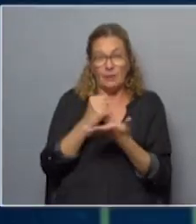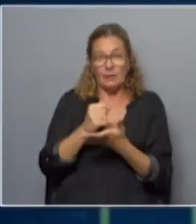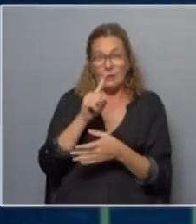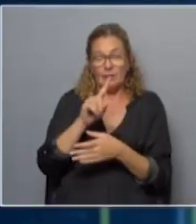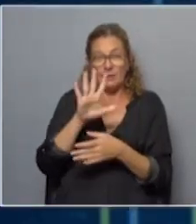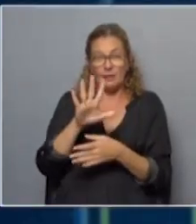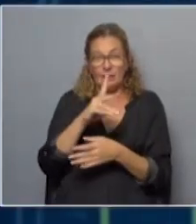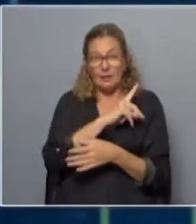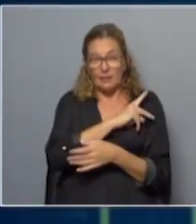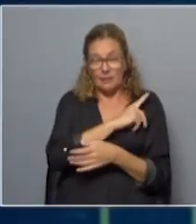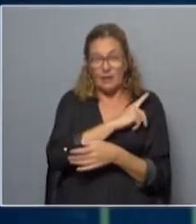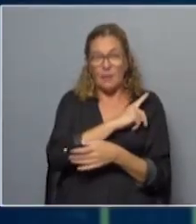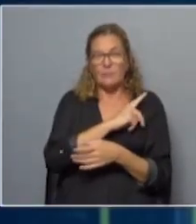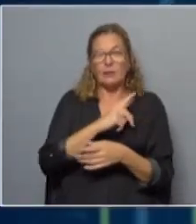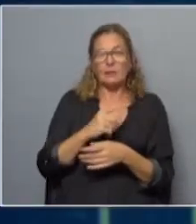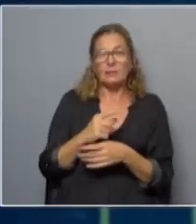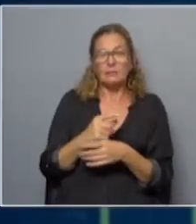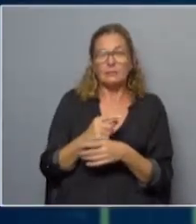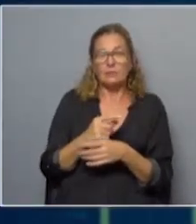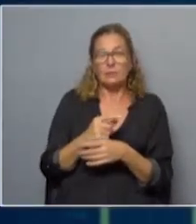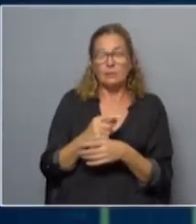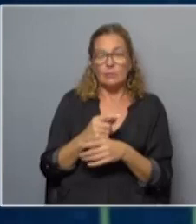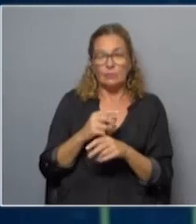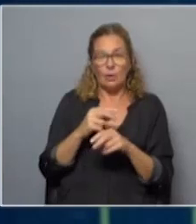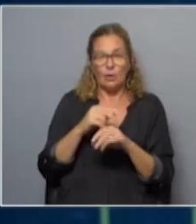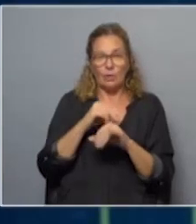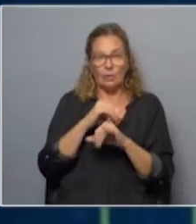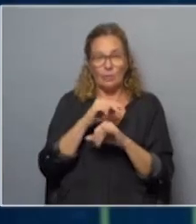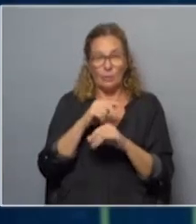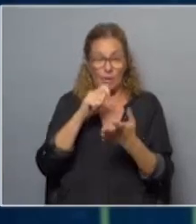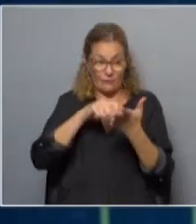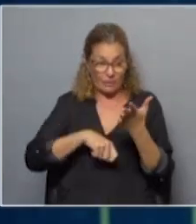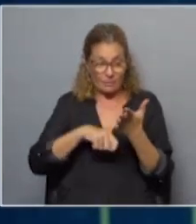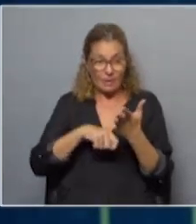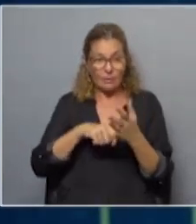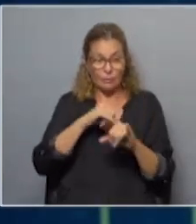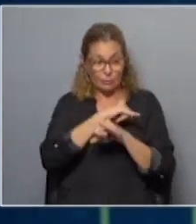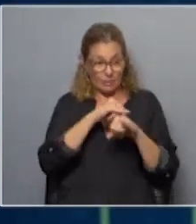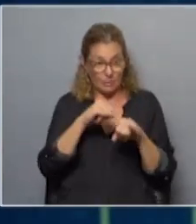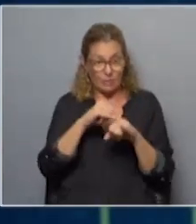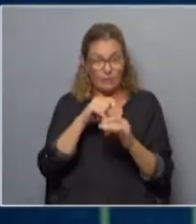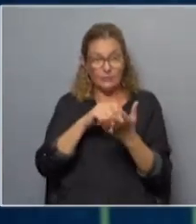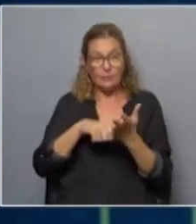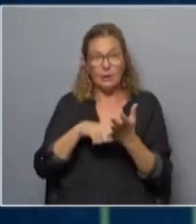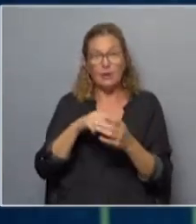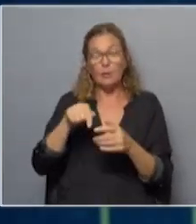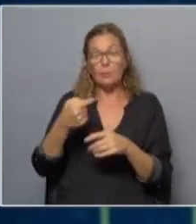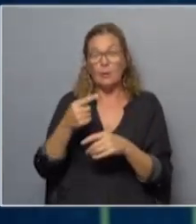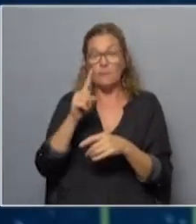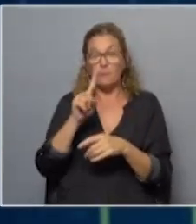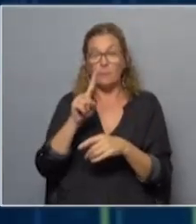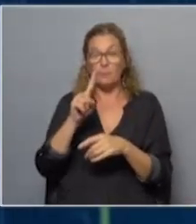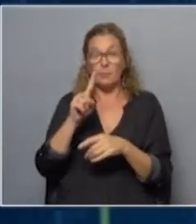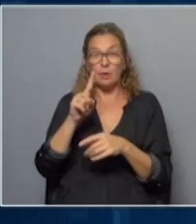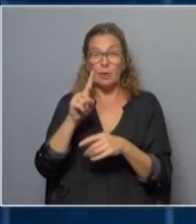empezaba todo el proceso de validación cuando concluyó el proceso de validación de las firmas y luego en la primera quincena de febrero